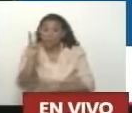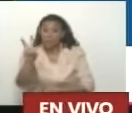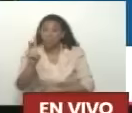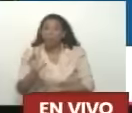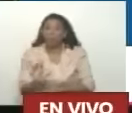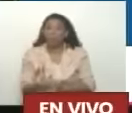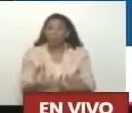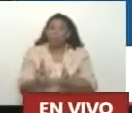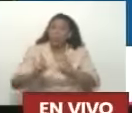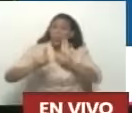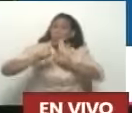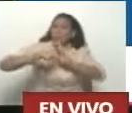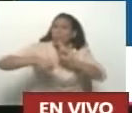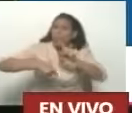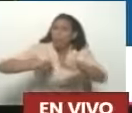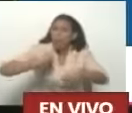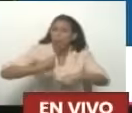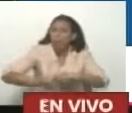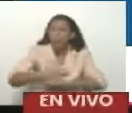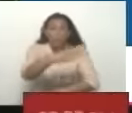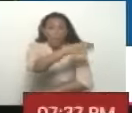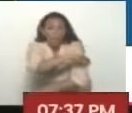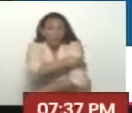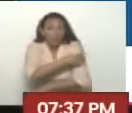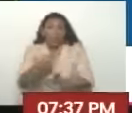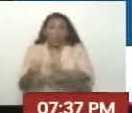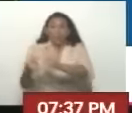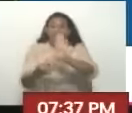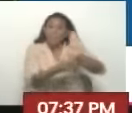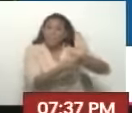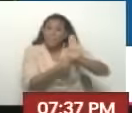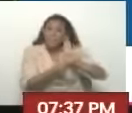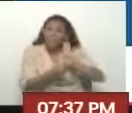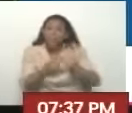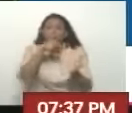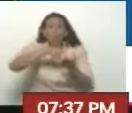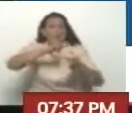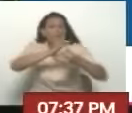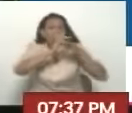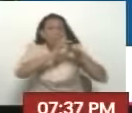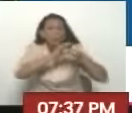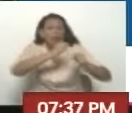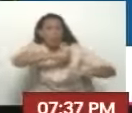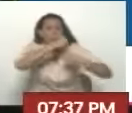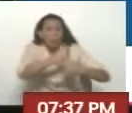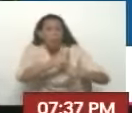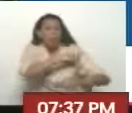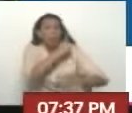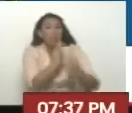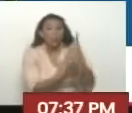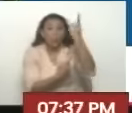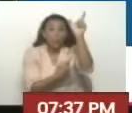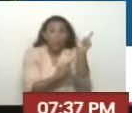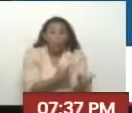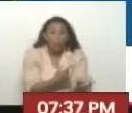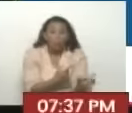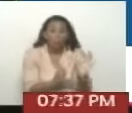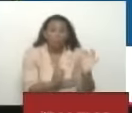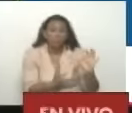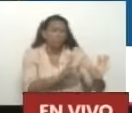Luego La oposición Siempre se presentó Unida En un solo Candidato Monolítica